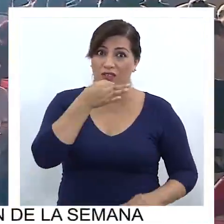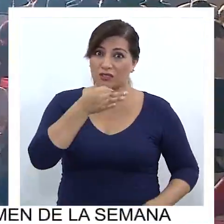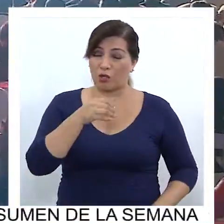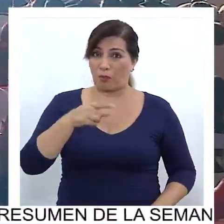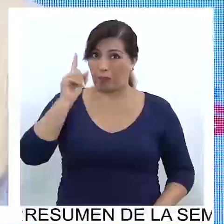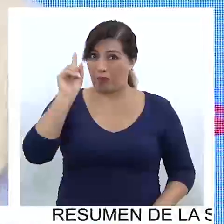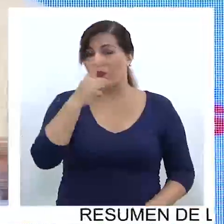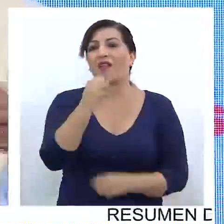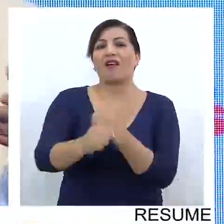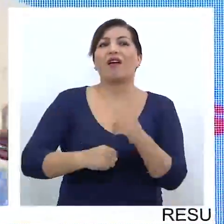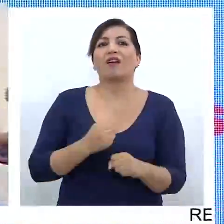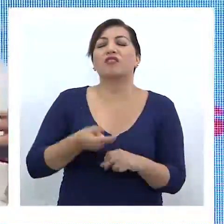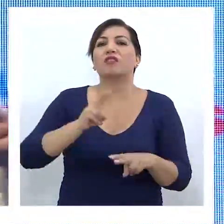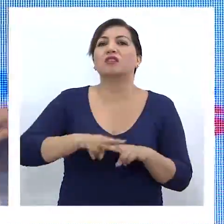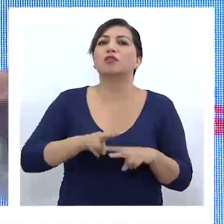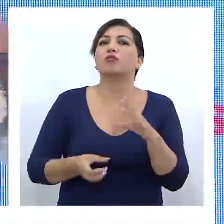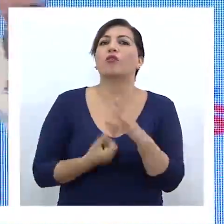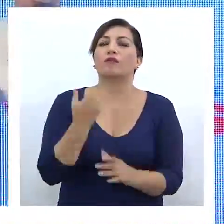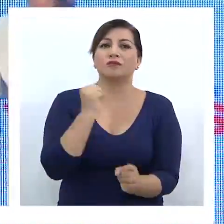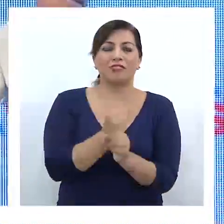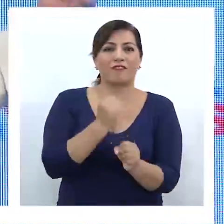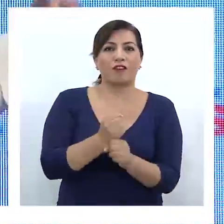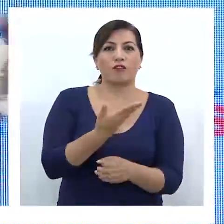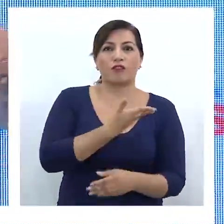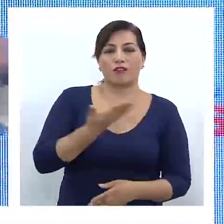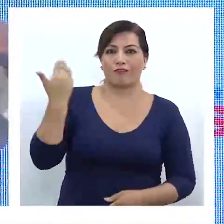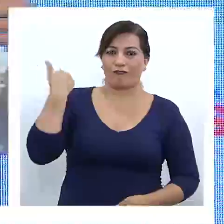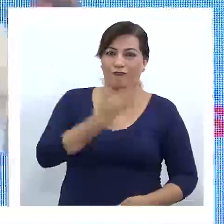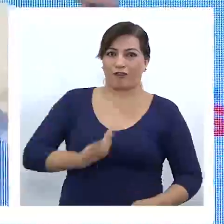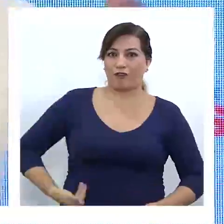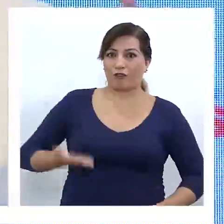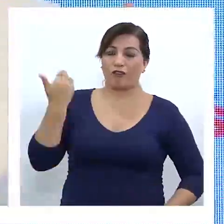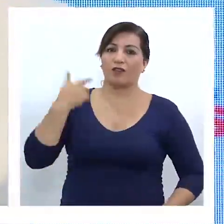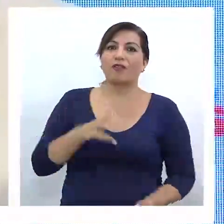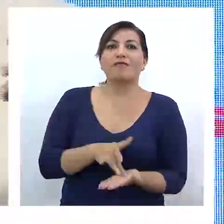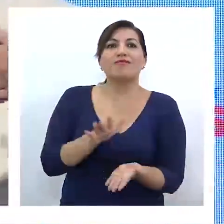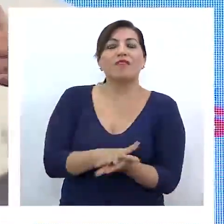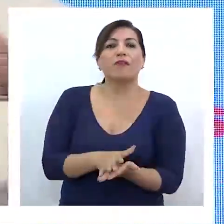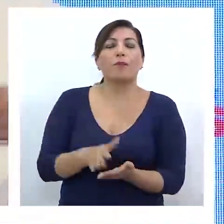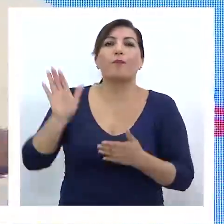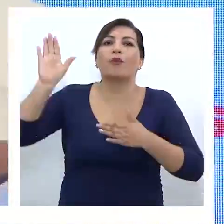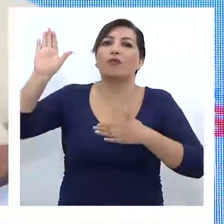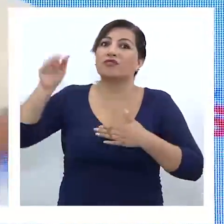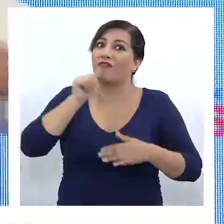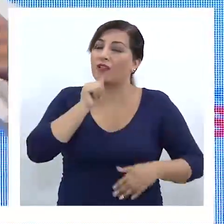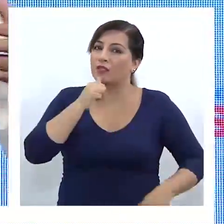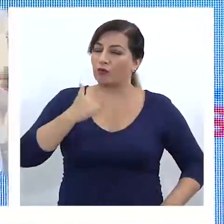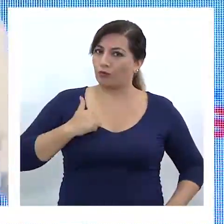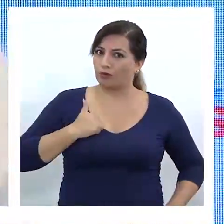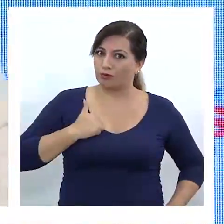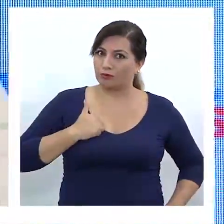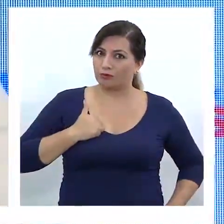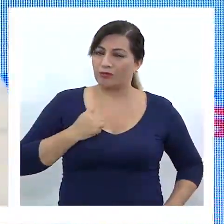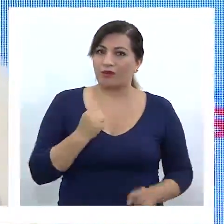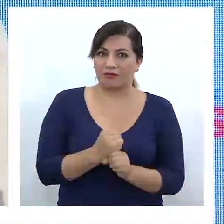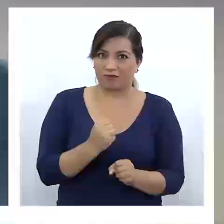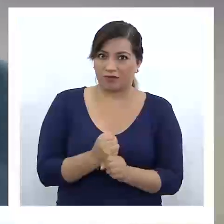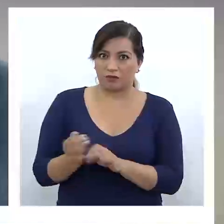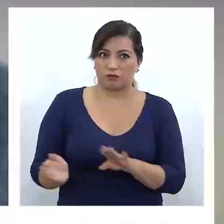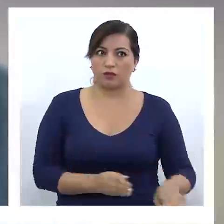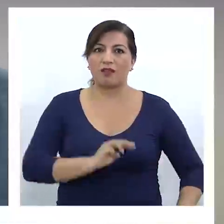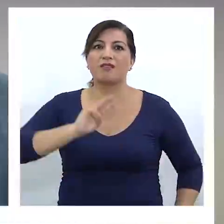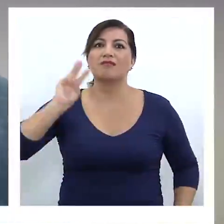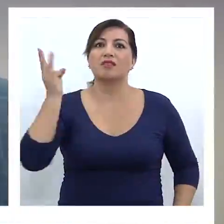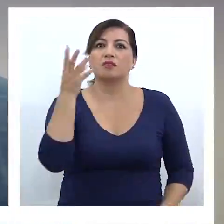expectativas y de inauguraciones de obras del gobierno anterior y que están al debe con las promesas de empleo. Somos la